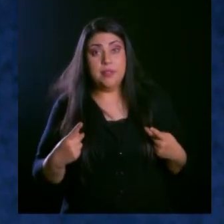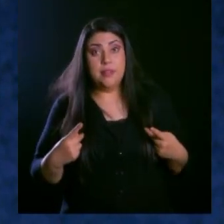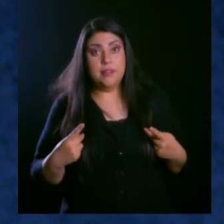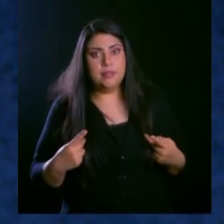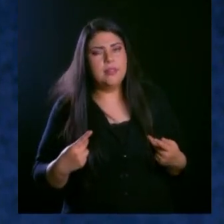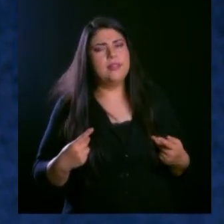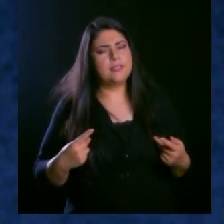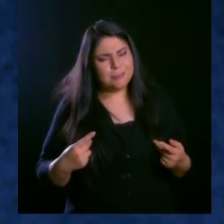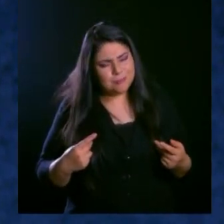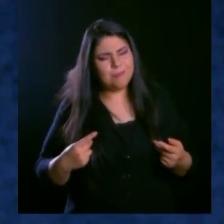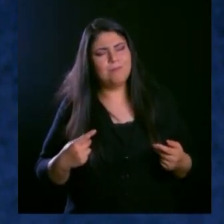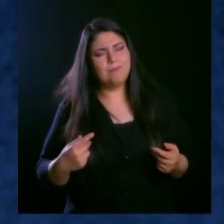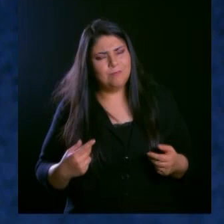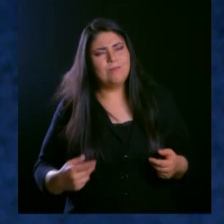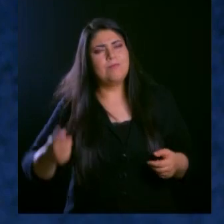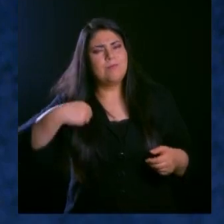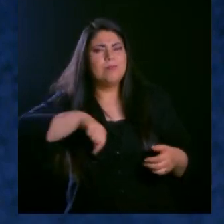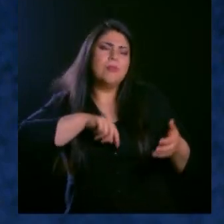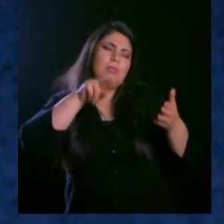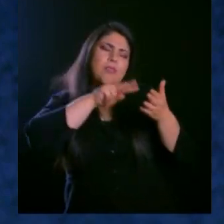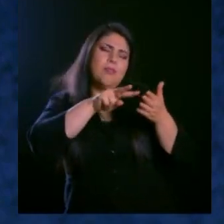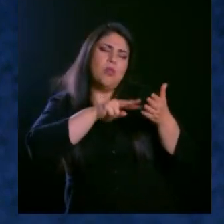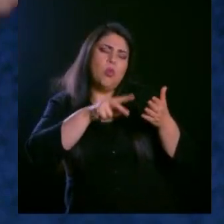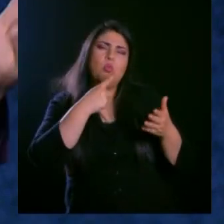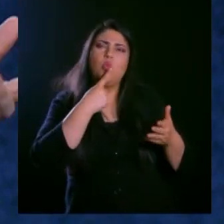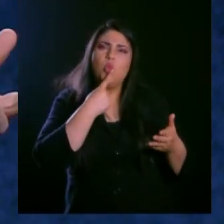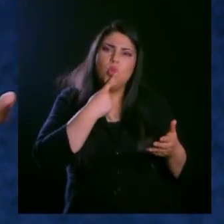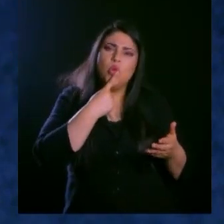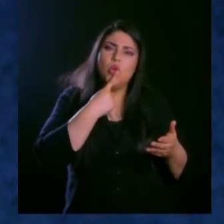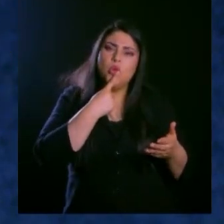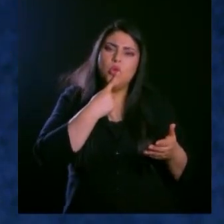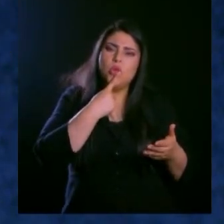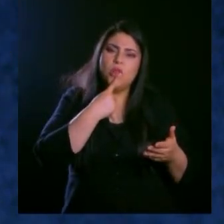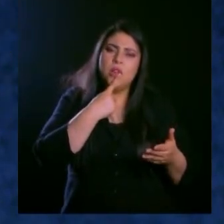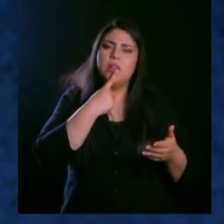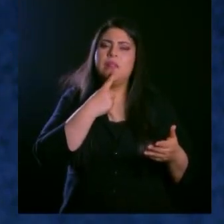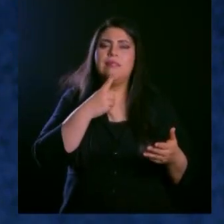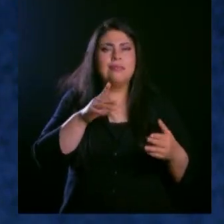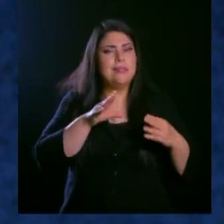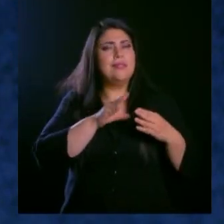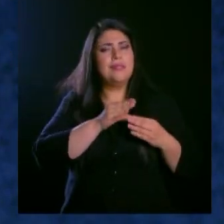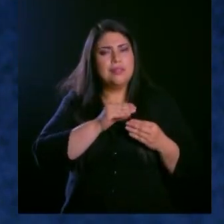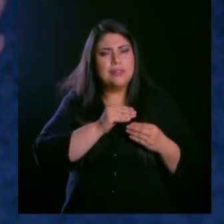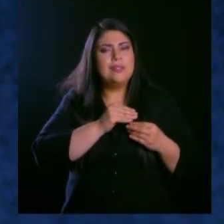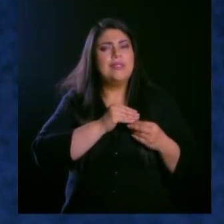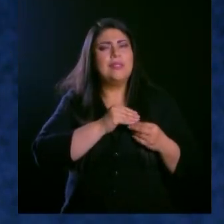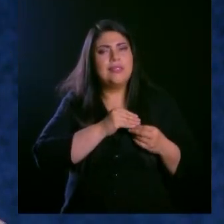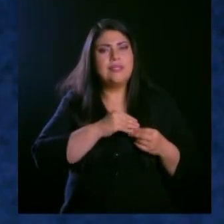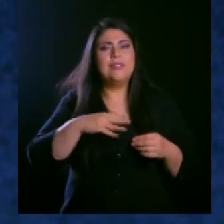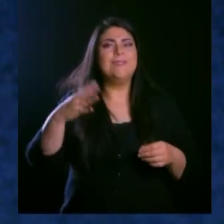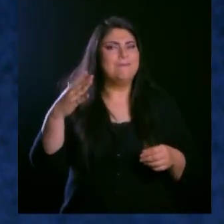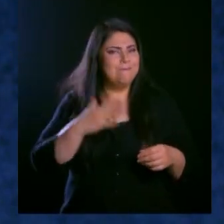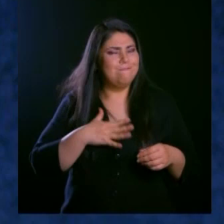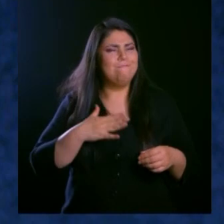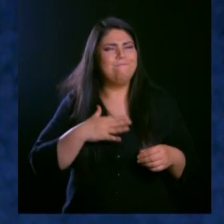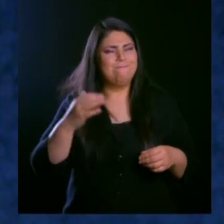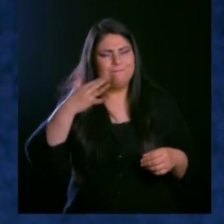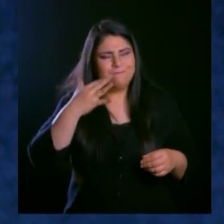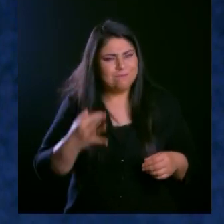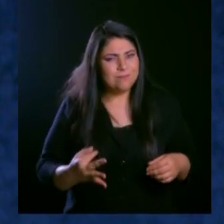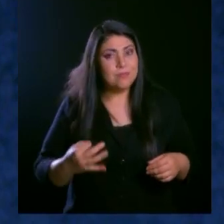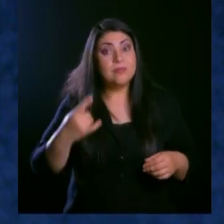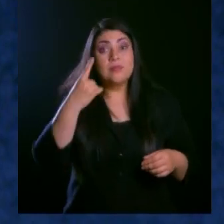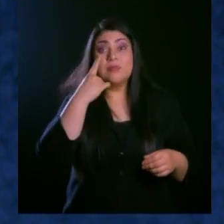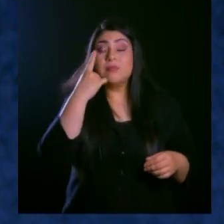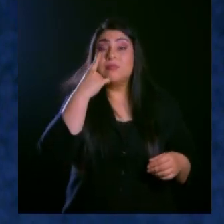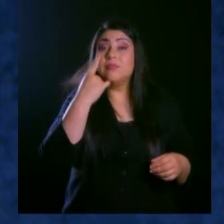leer el verso y se transforma en nuestra frase, y la subimos a Twitter, y la subimos a no sé dónde, que dice,